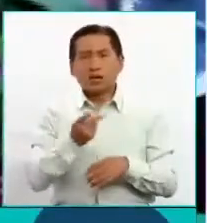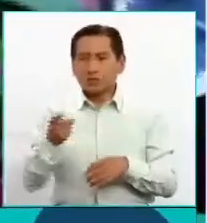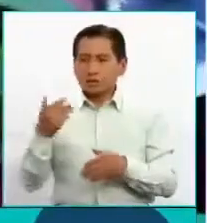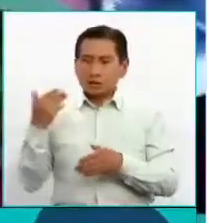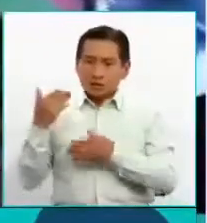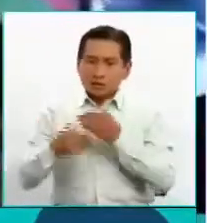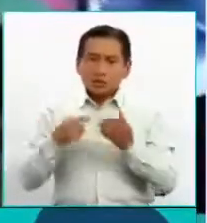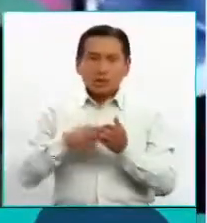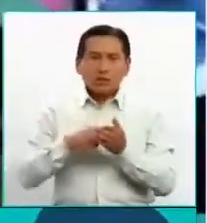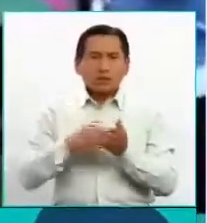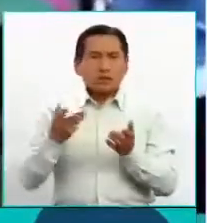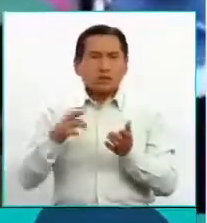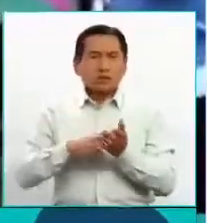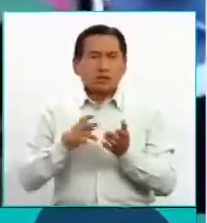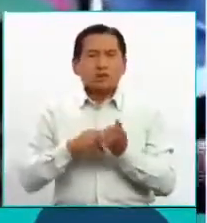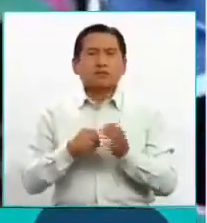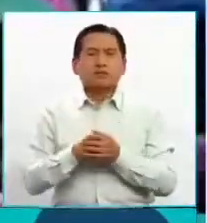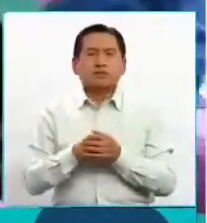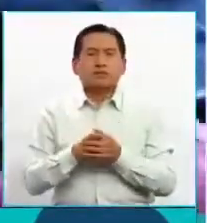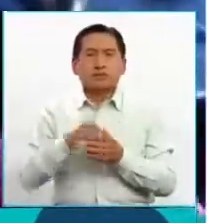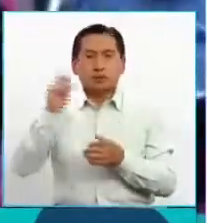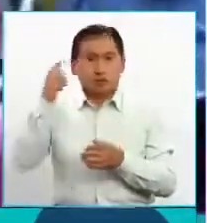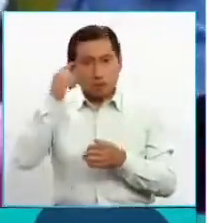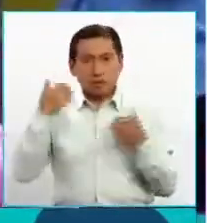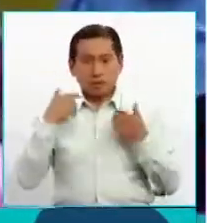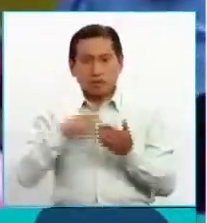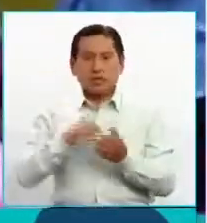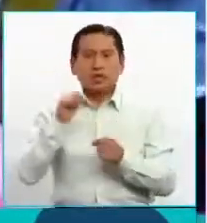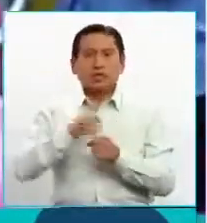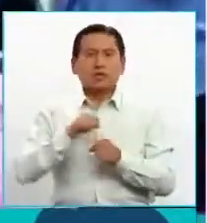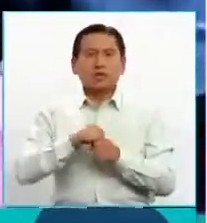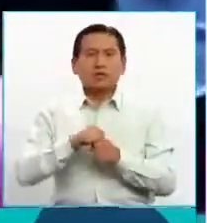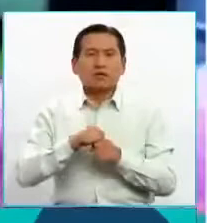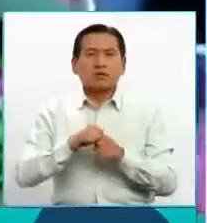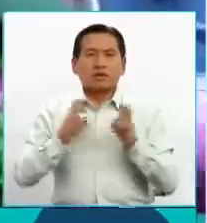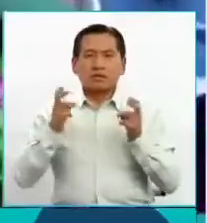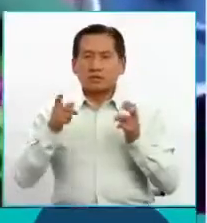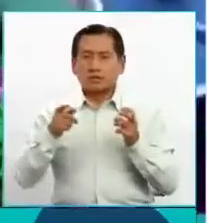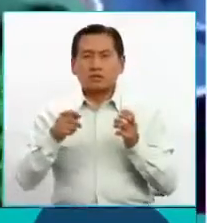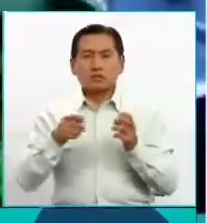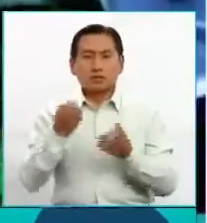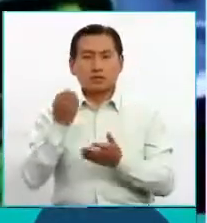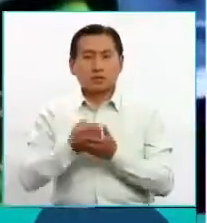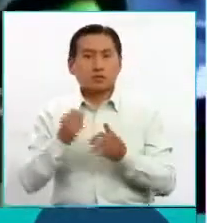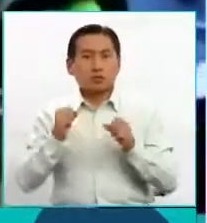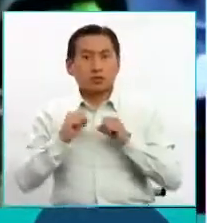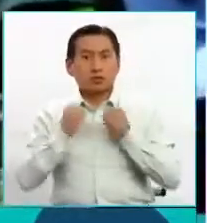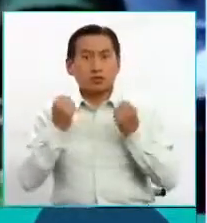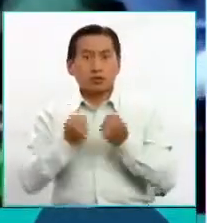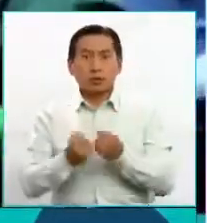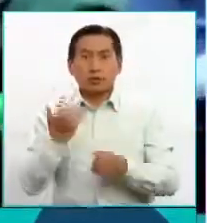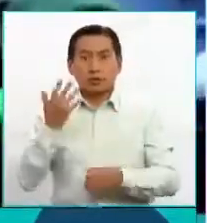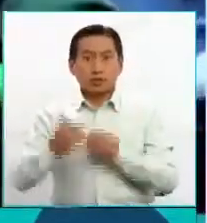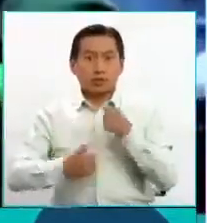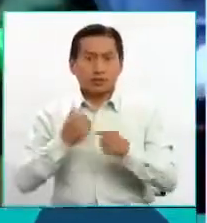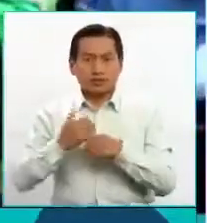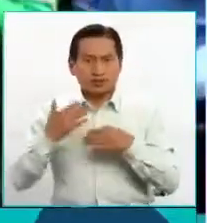proceso también, desde nuestro gobierno se está trabajando el plan de desarrollo económico-social para los cinco años,